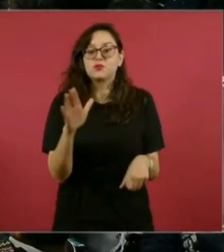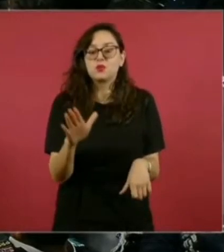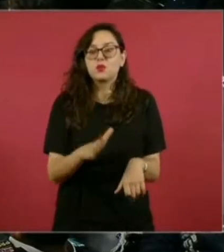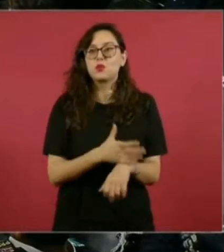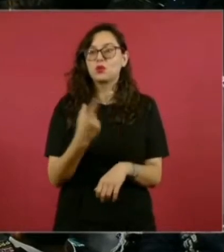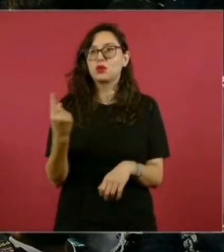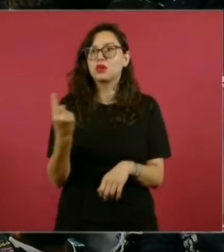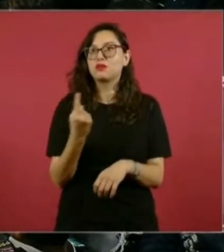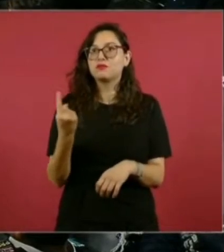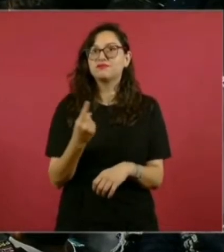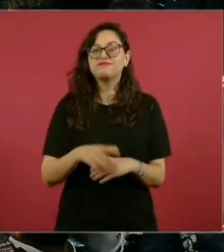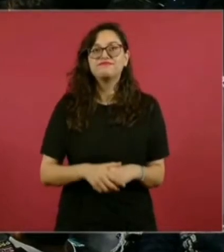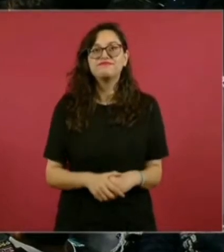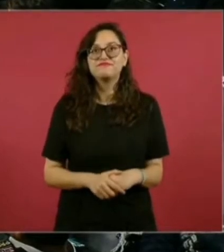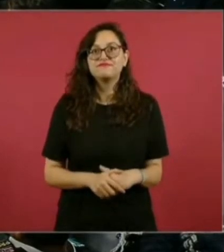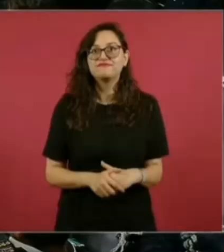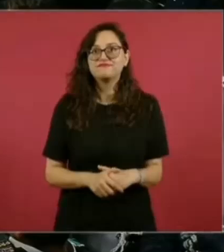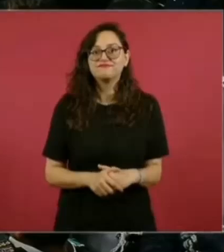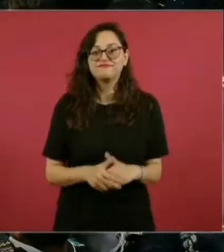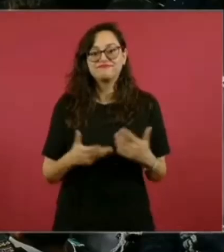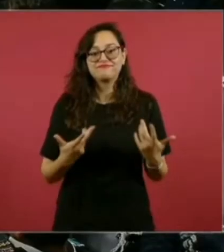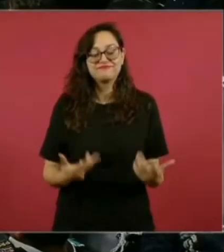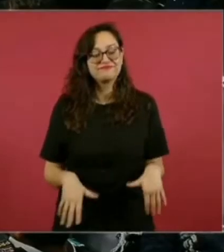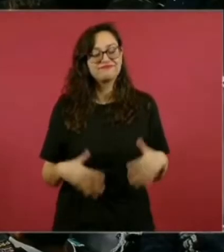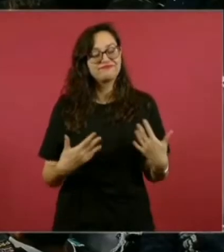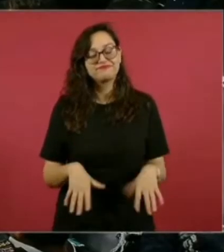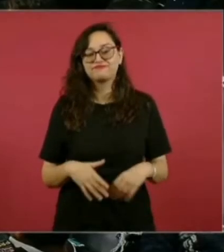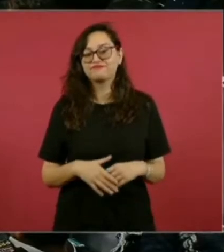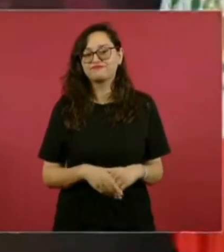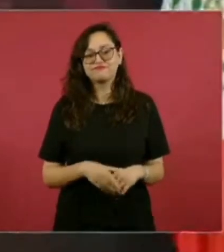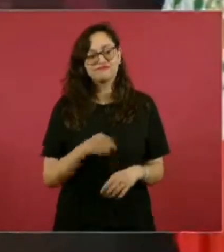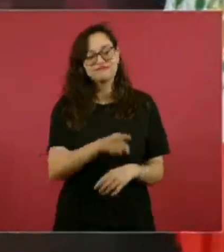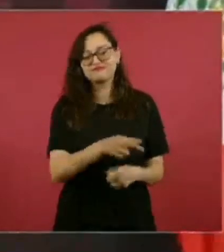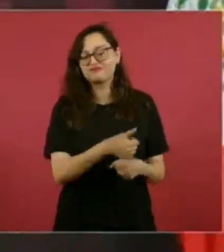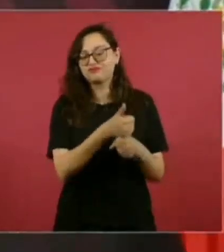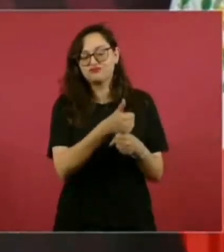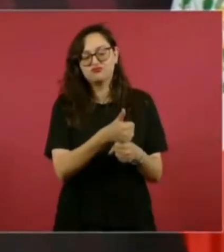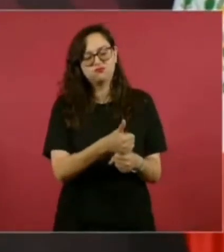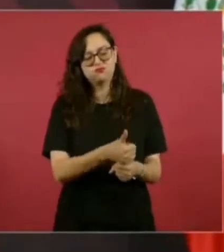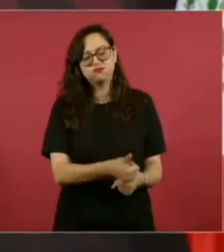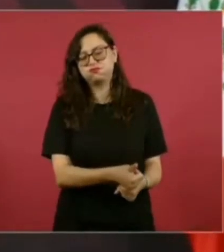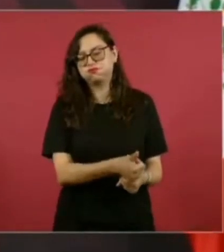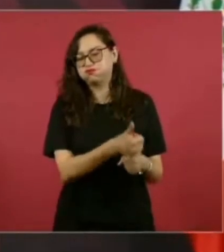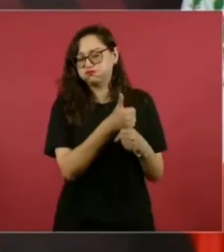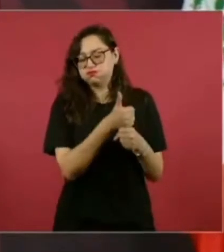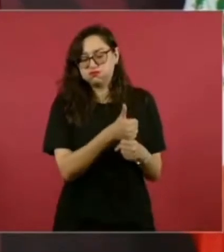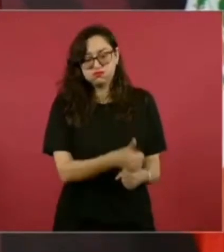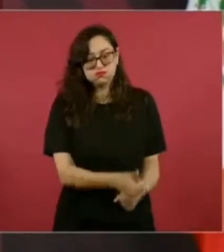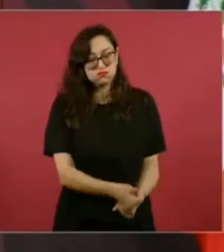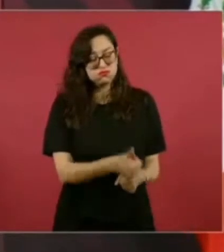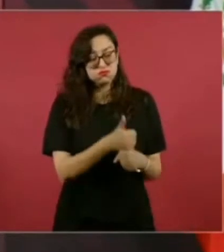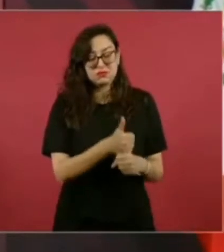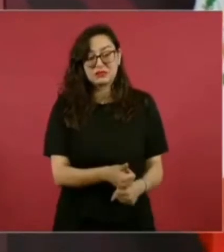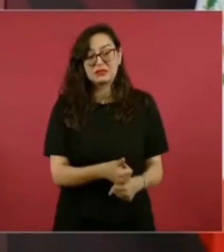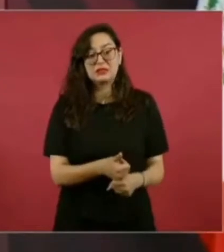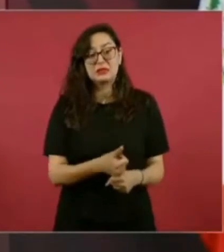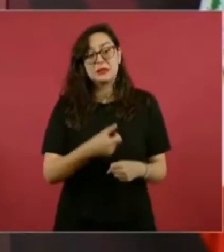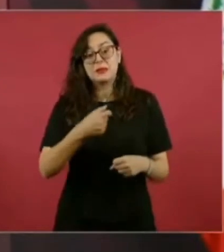la cultura más reprimida en la historia.